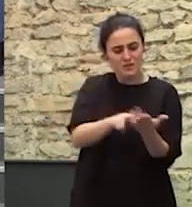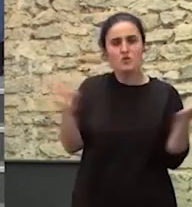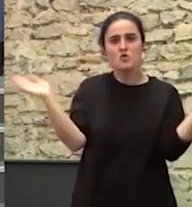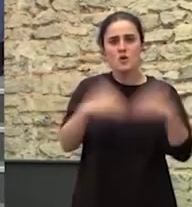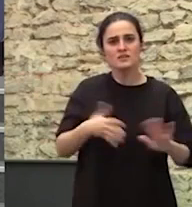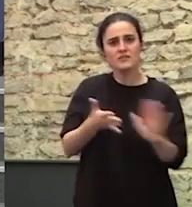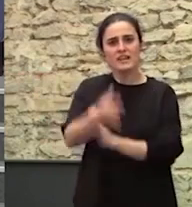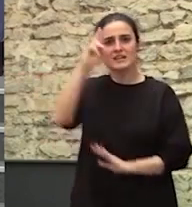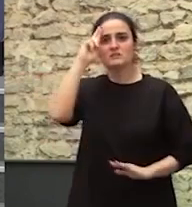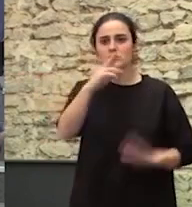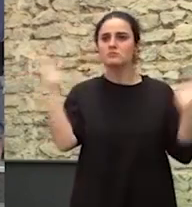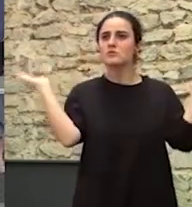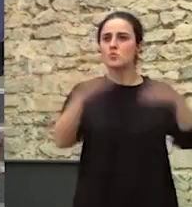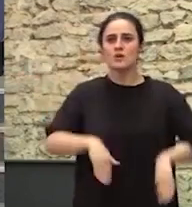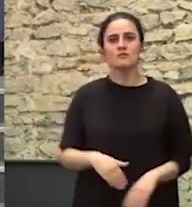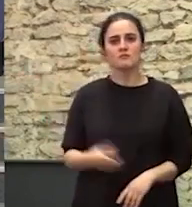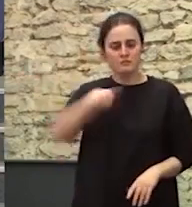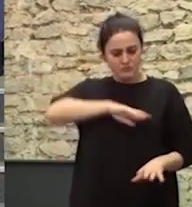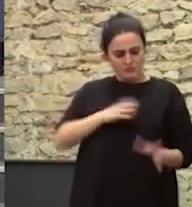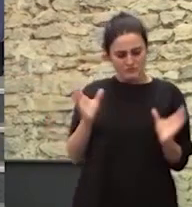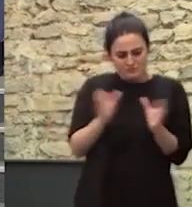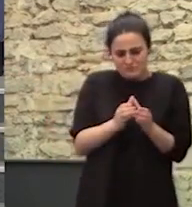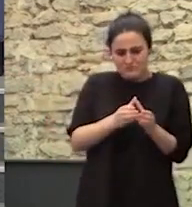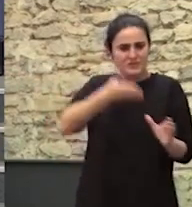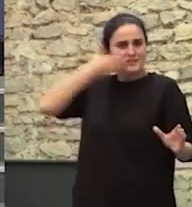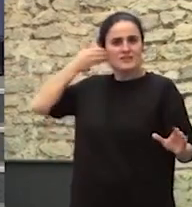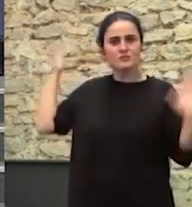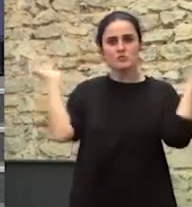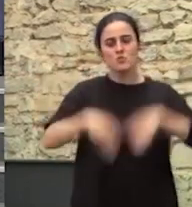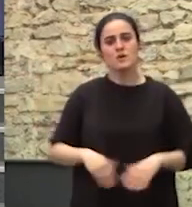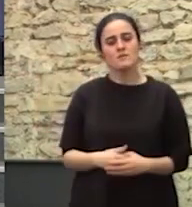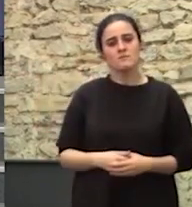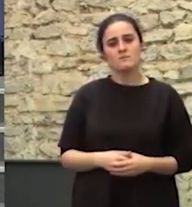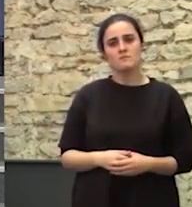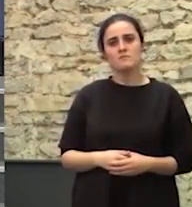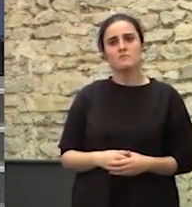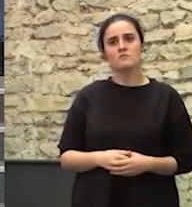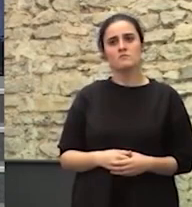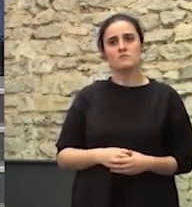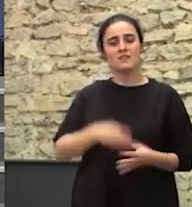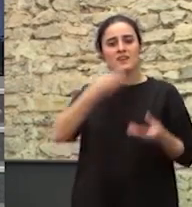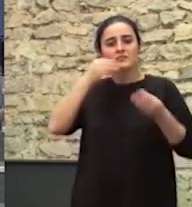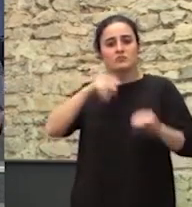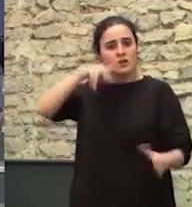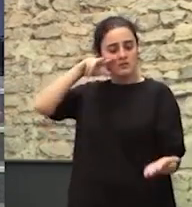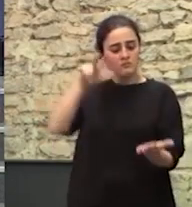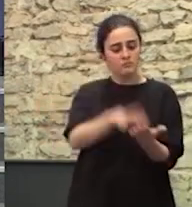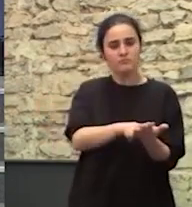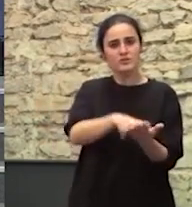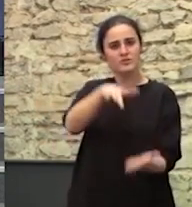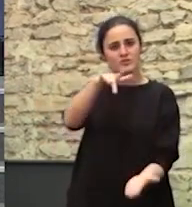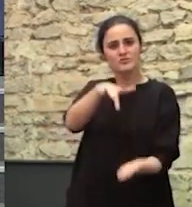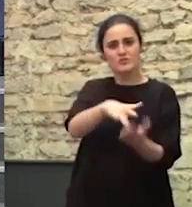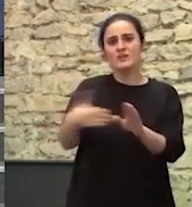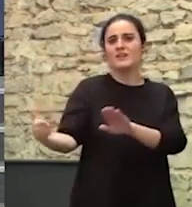un respeto No hay una dignificación Al pueblo gitano El reconocimiento histórico Pasa por